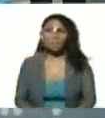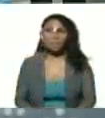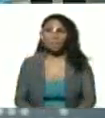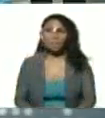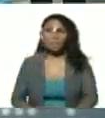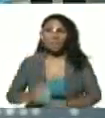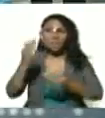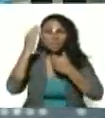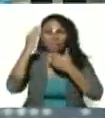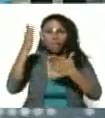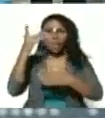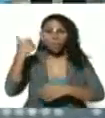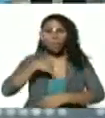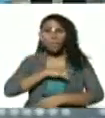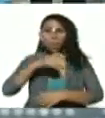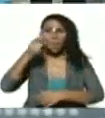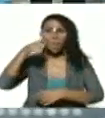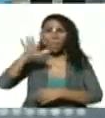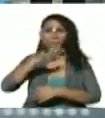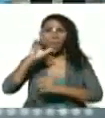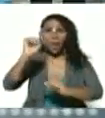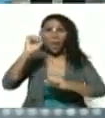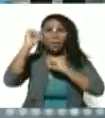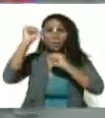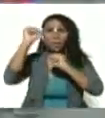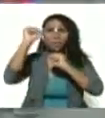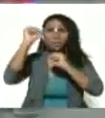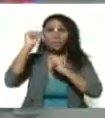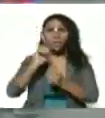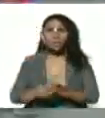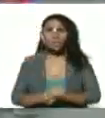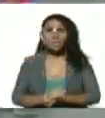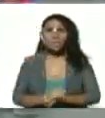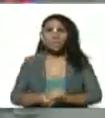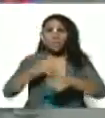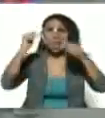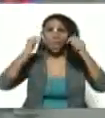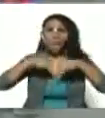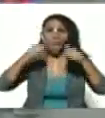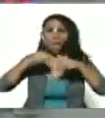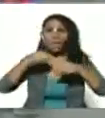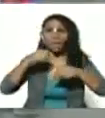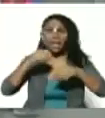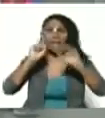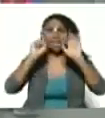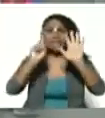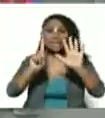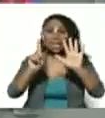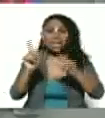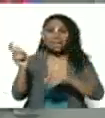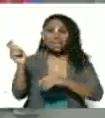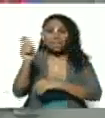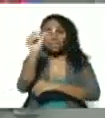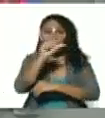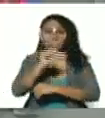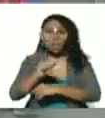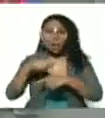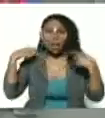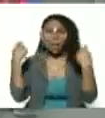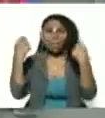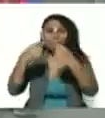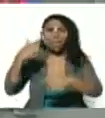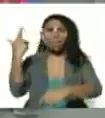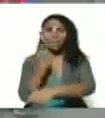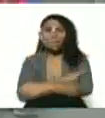saludos a nuestro pueblo heroico nuestro pueblo victorioso hoy a seis semanas ya del inicio de la campaña de vacunación